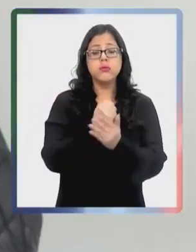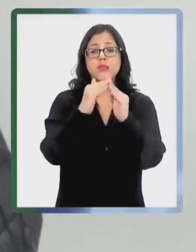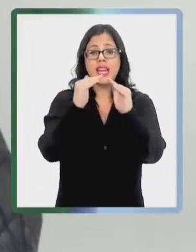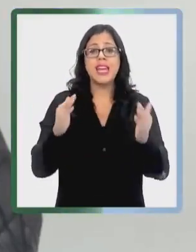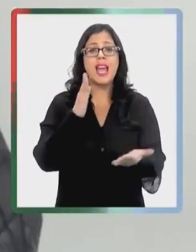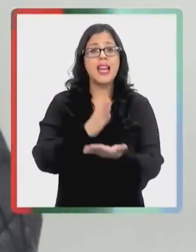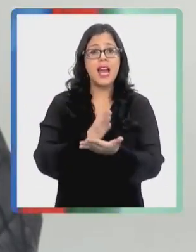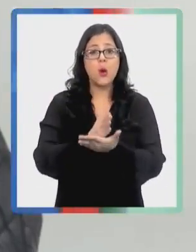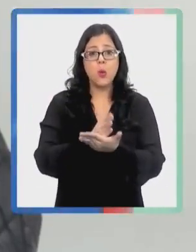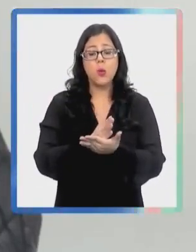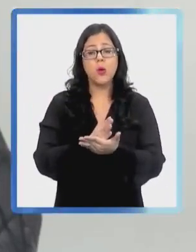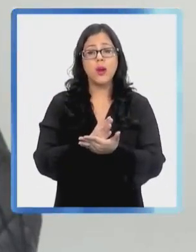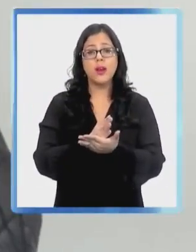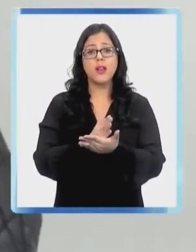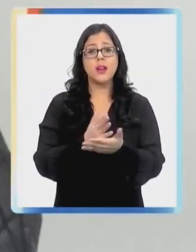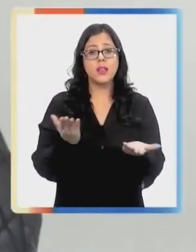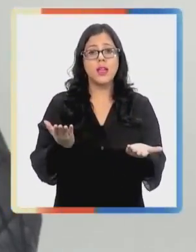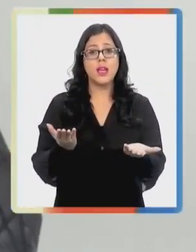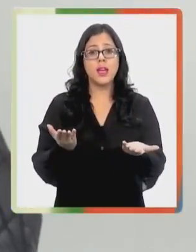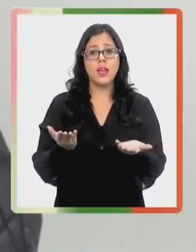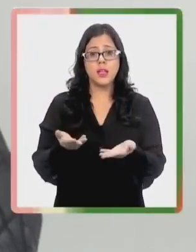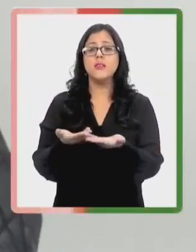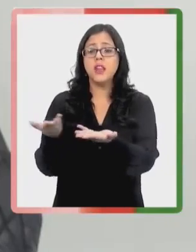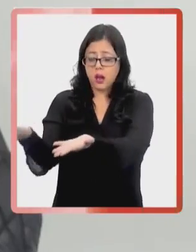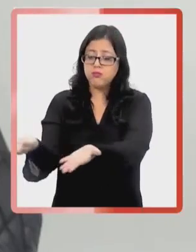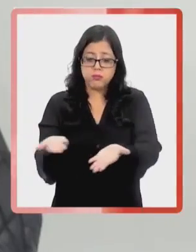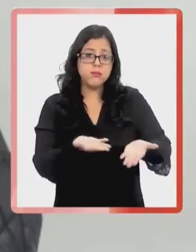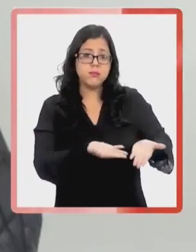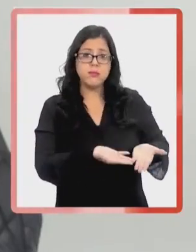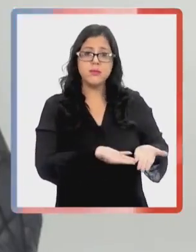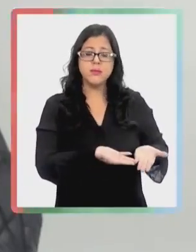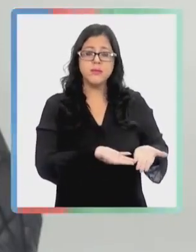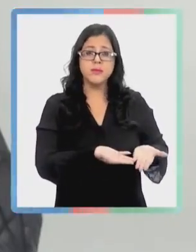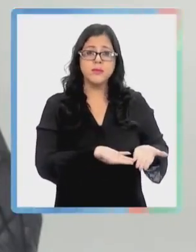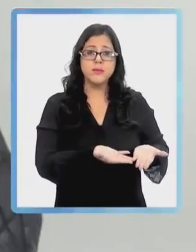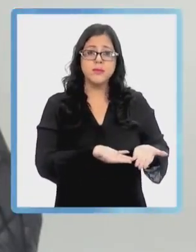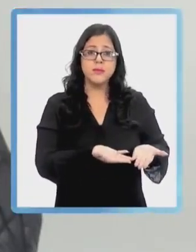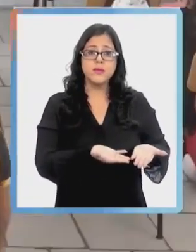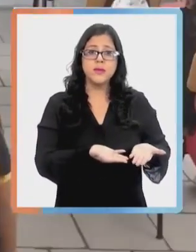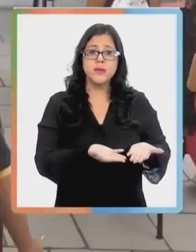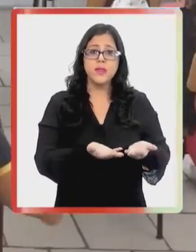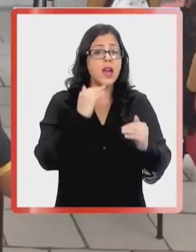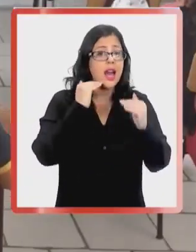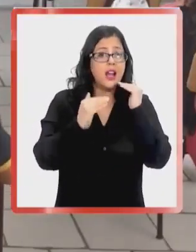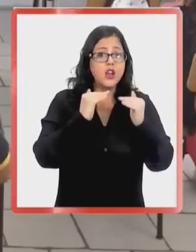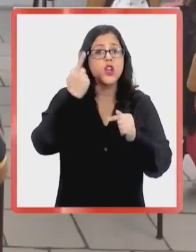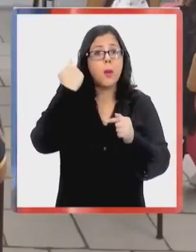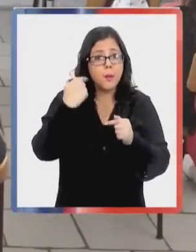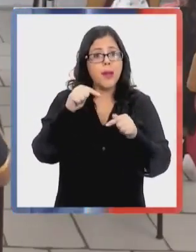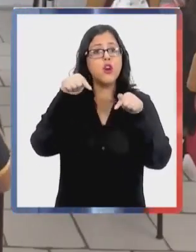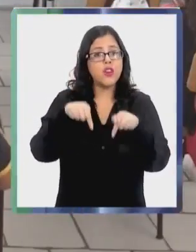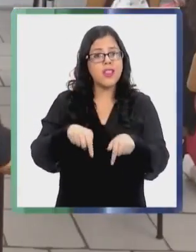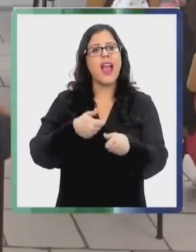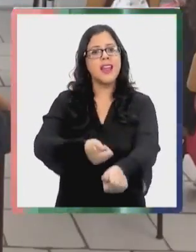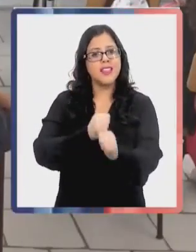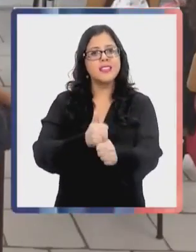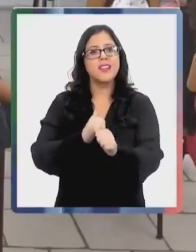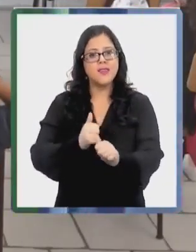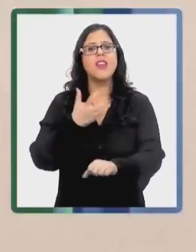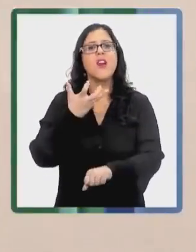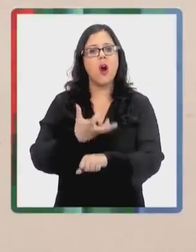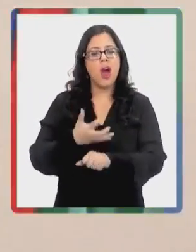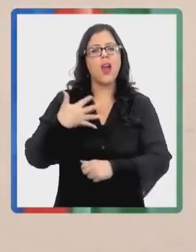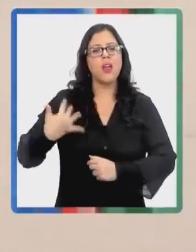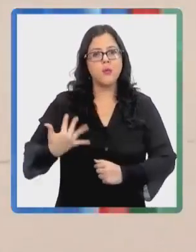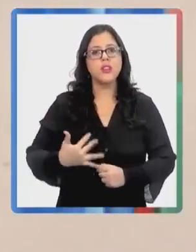logrado que las escuelas, de alguna forma, abran sus puertas e incorporen a los niños. Pero tenemos un desafío gigante.